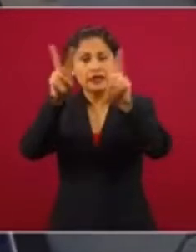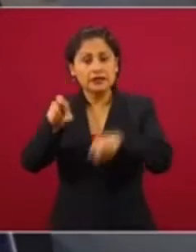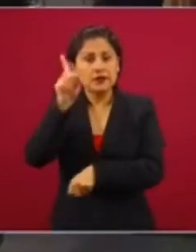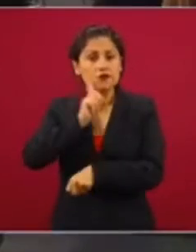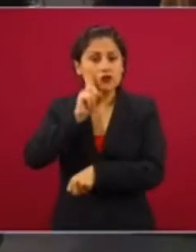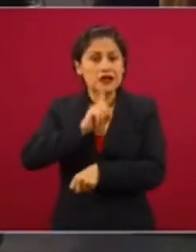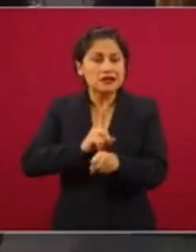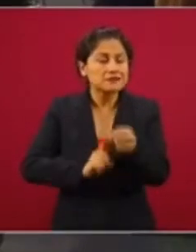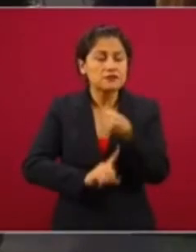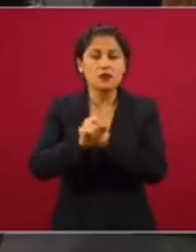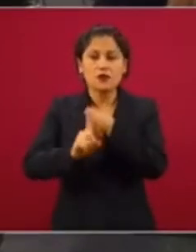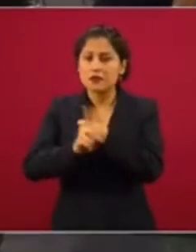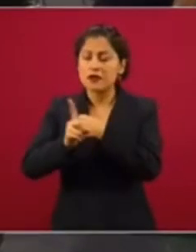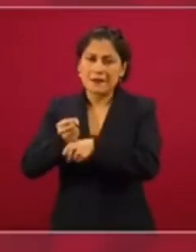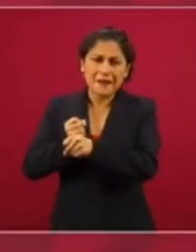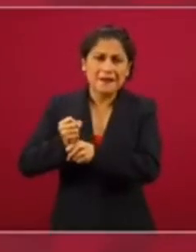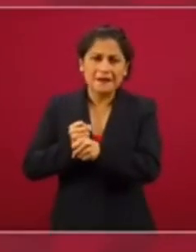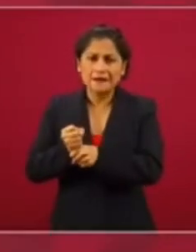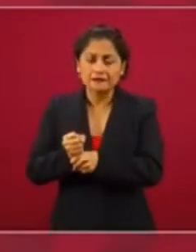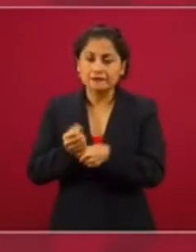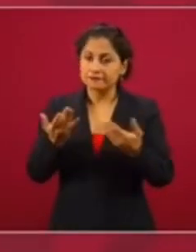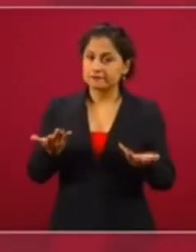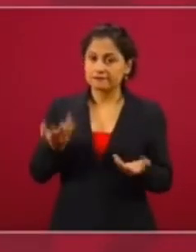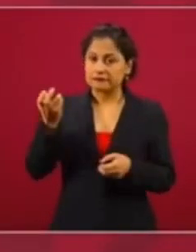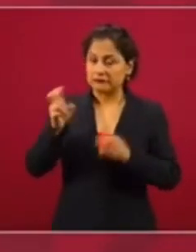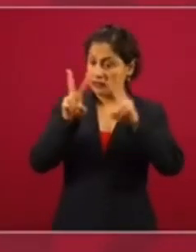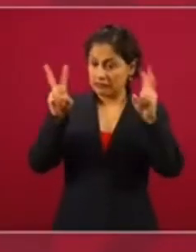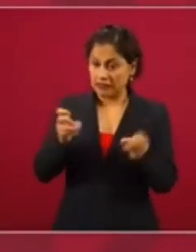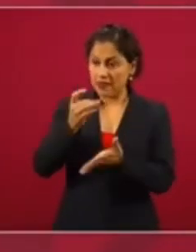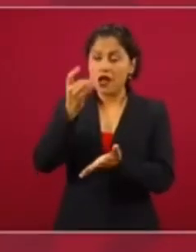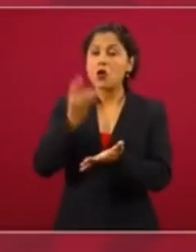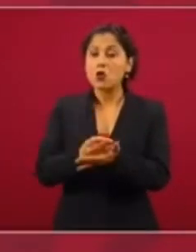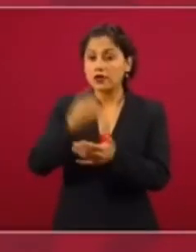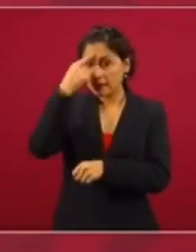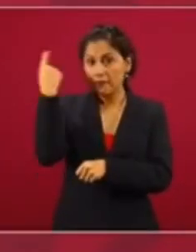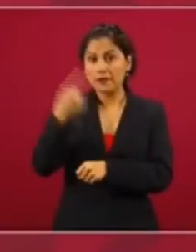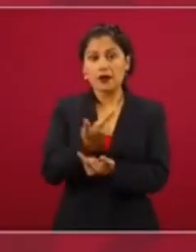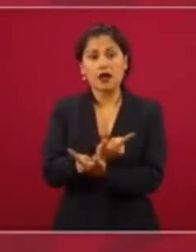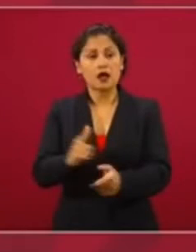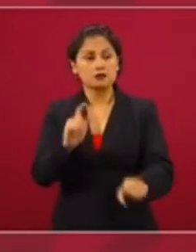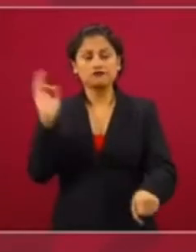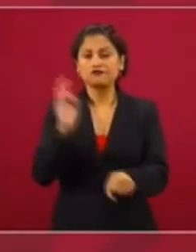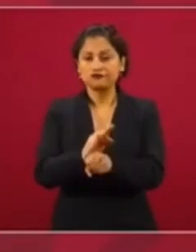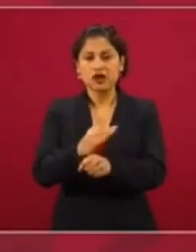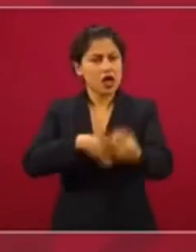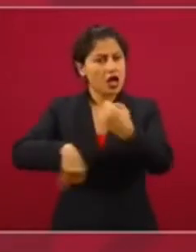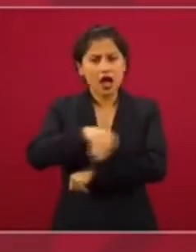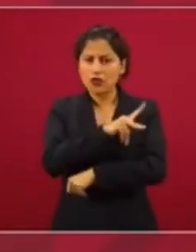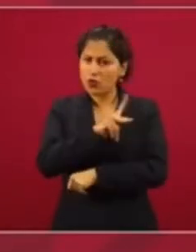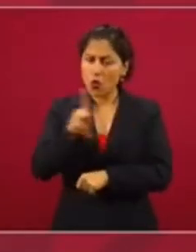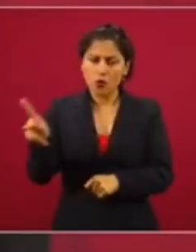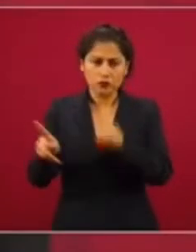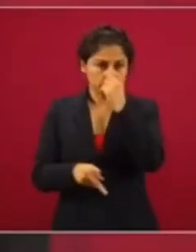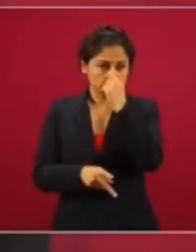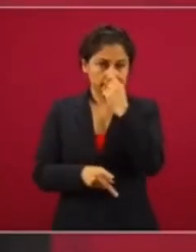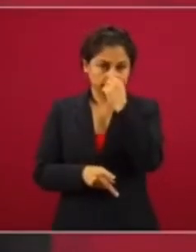en las llamadas. Es garantizar la libertad a todos. Nada más repetir, nosotros